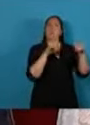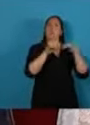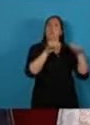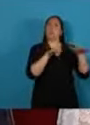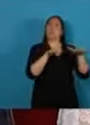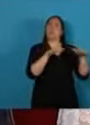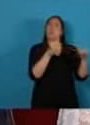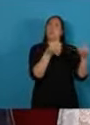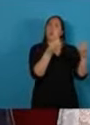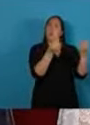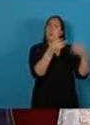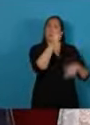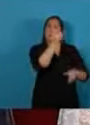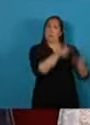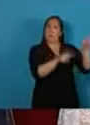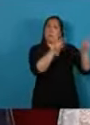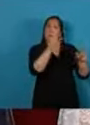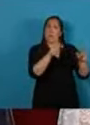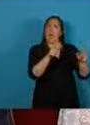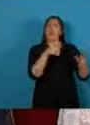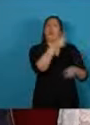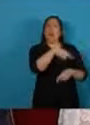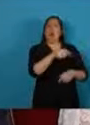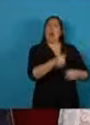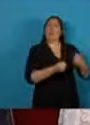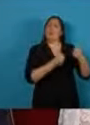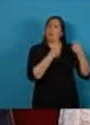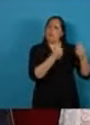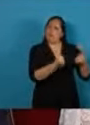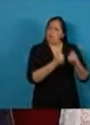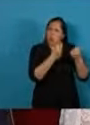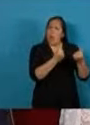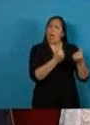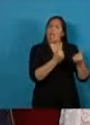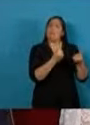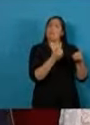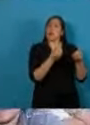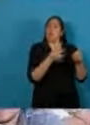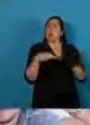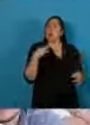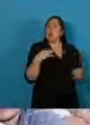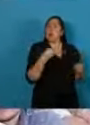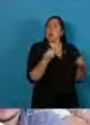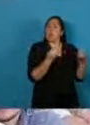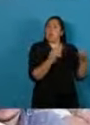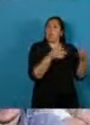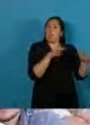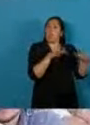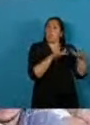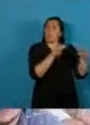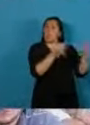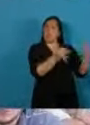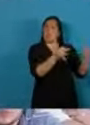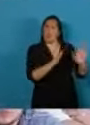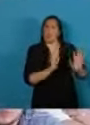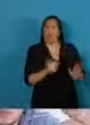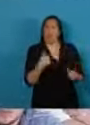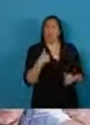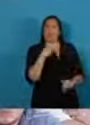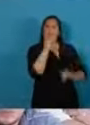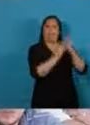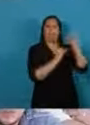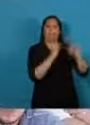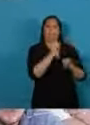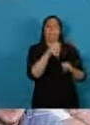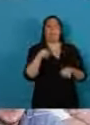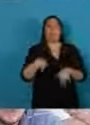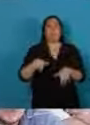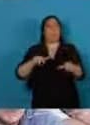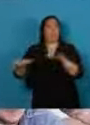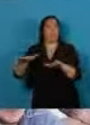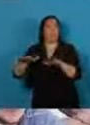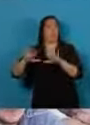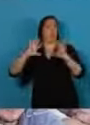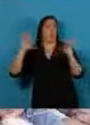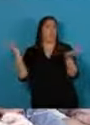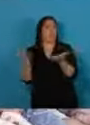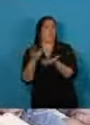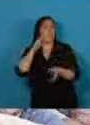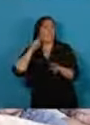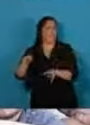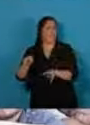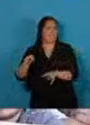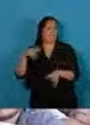esfuerzo o por el motivo que fuera tienen una situación más placentera en un contexto de gravedad extrema de emergencia